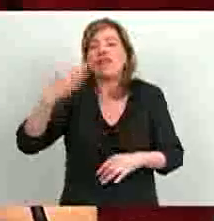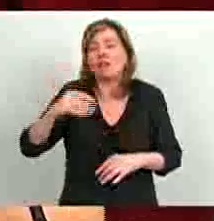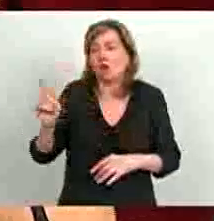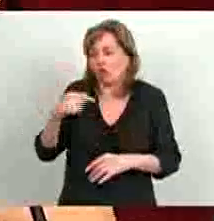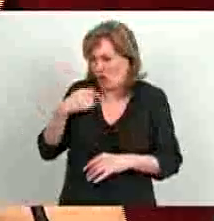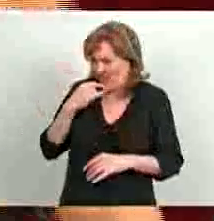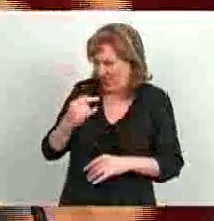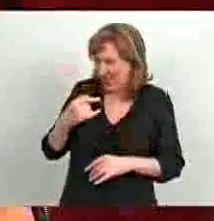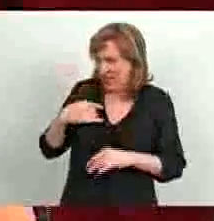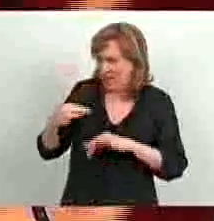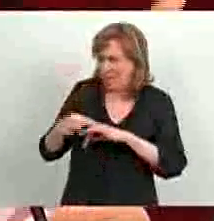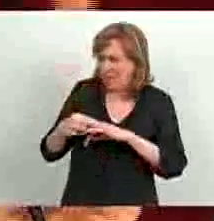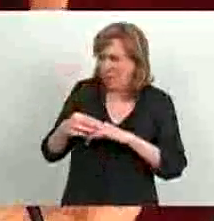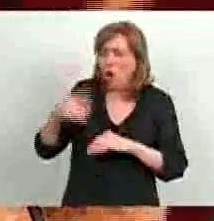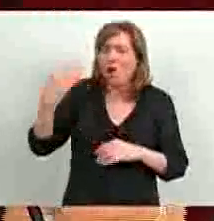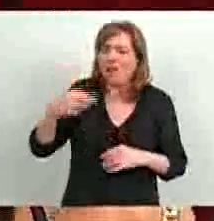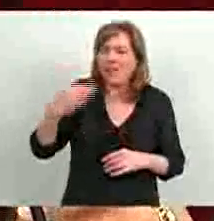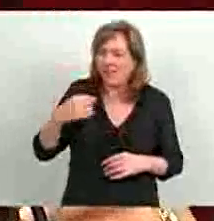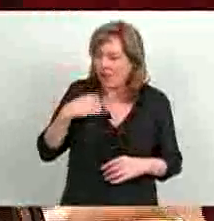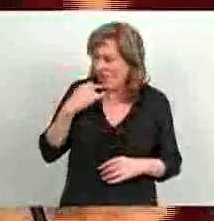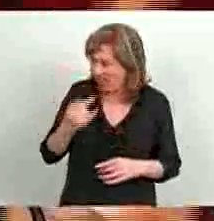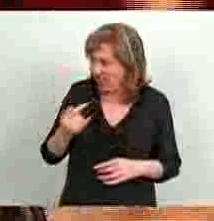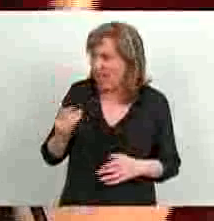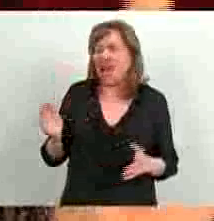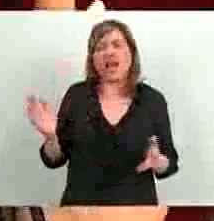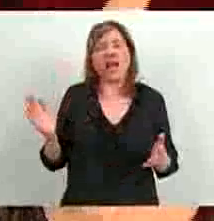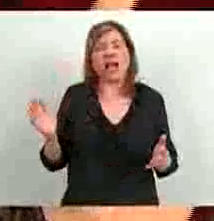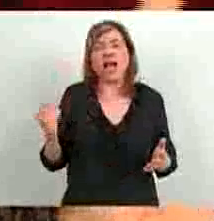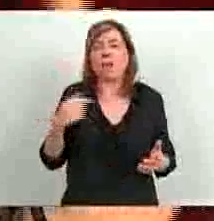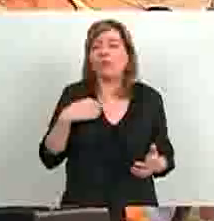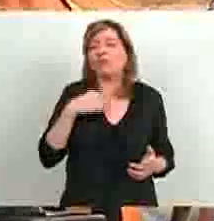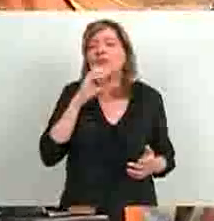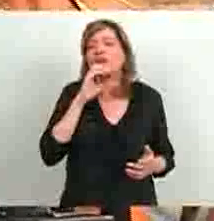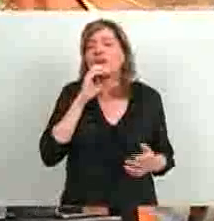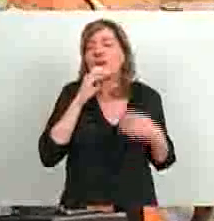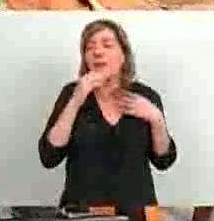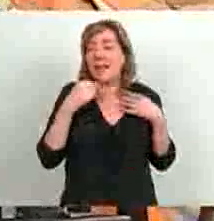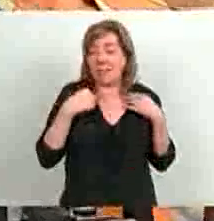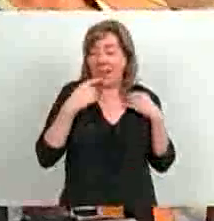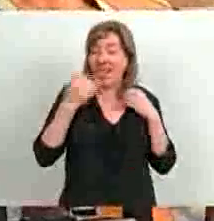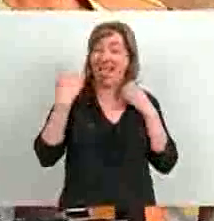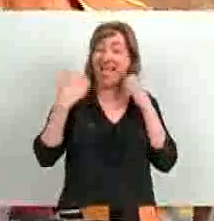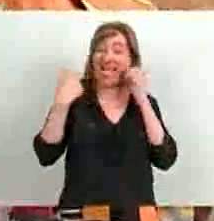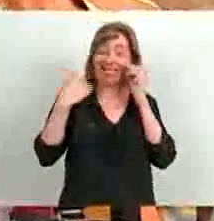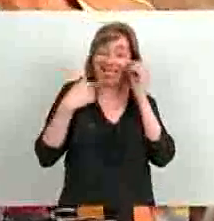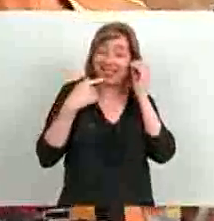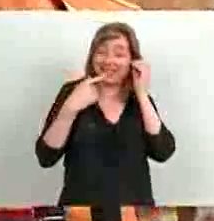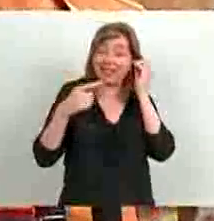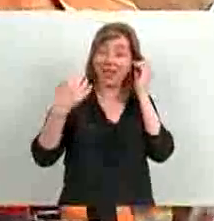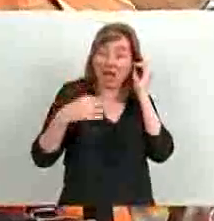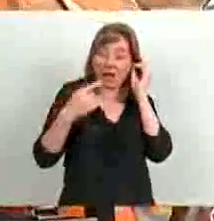o no. ¿Dije obligatorio? ¿Saben por qué dije obligatorio? Eso es por hacerme chistes cuando hacíamos el tema, cuando decíamos,